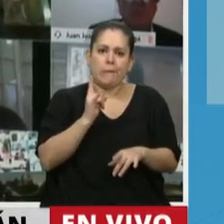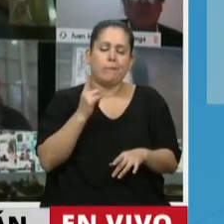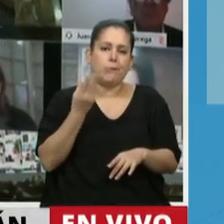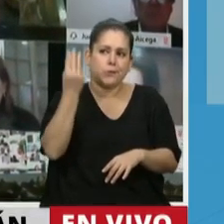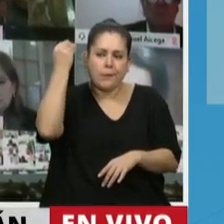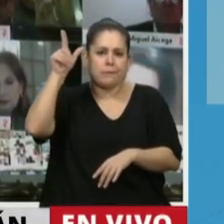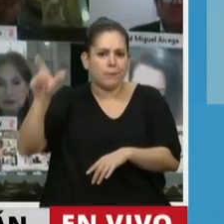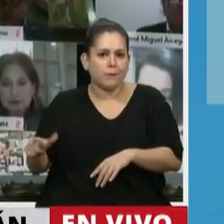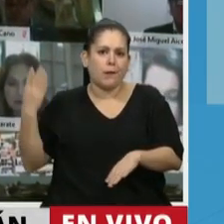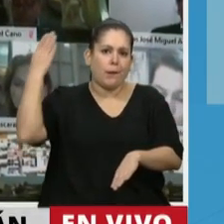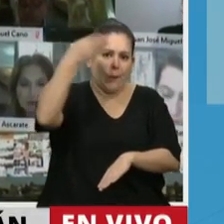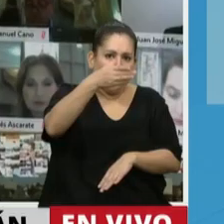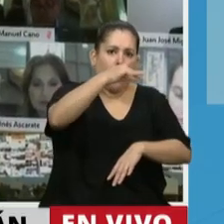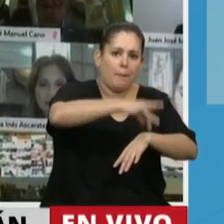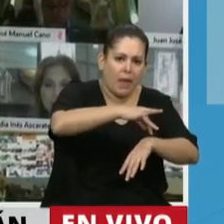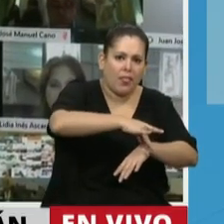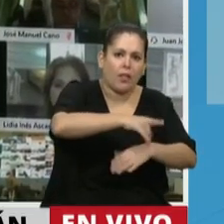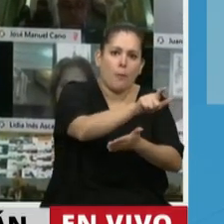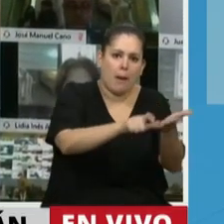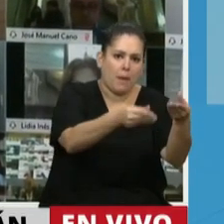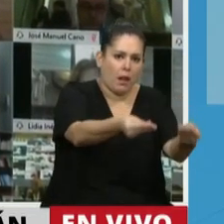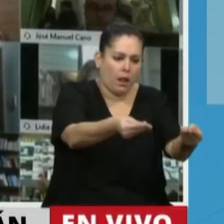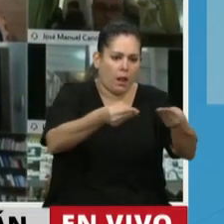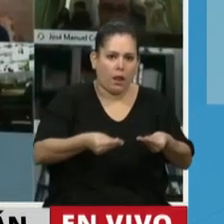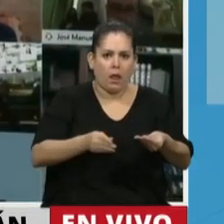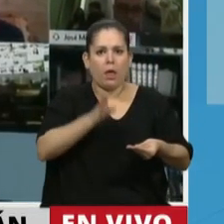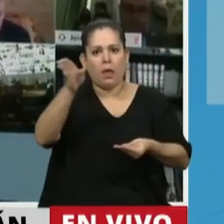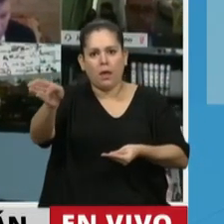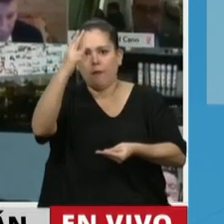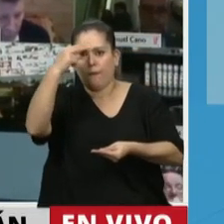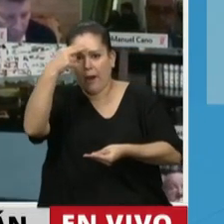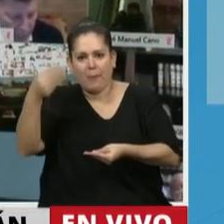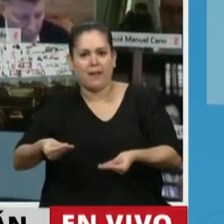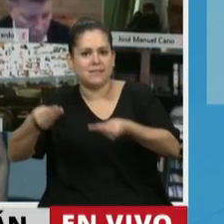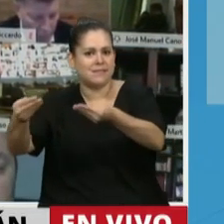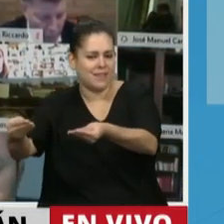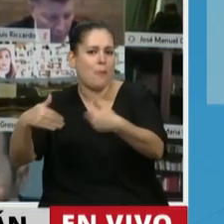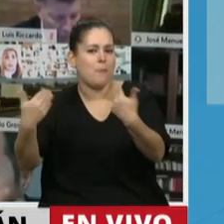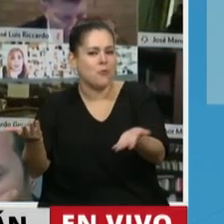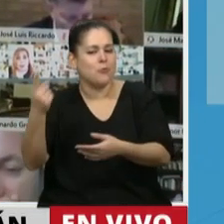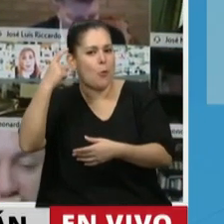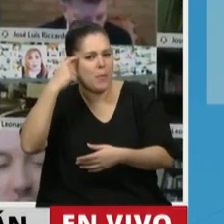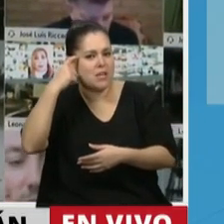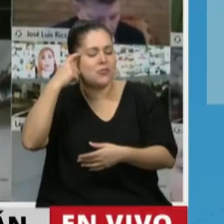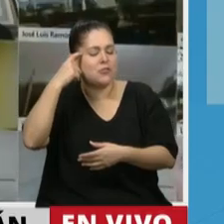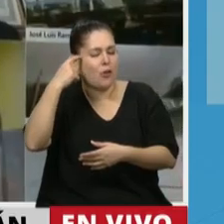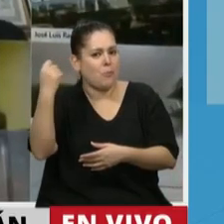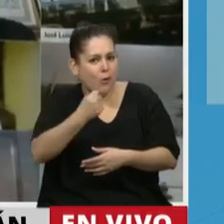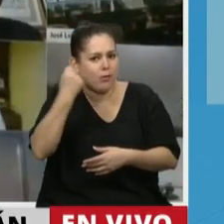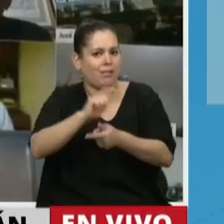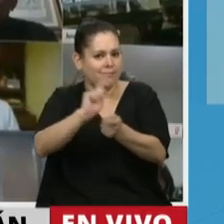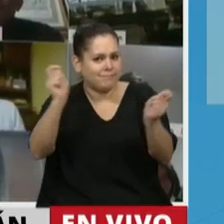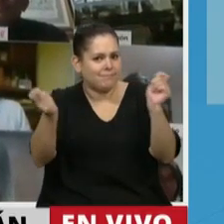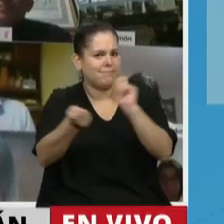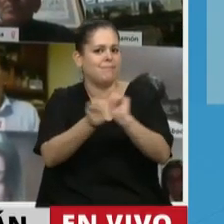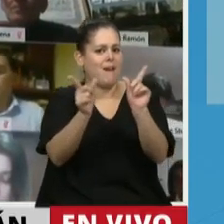papel y con eso ir a las farmacias. Así que creo que era muy necesario modificar el artículo 8 y que así se hizo,